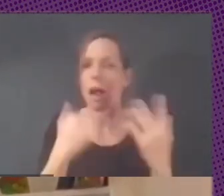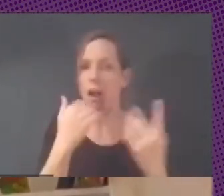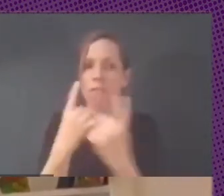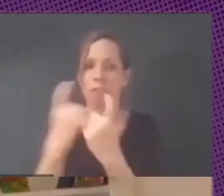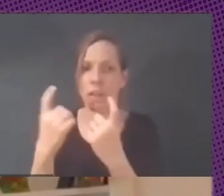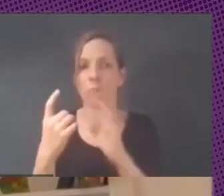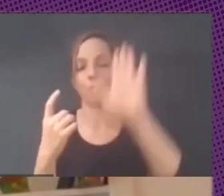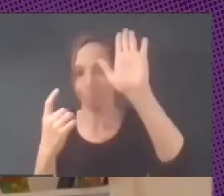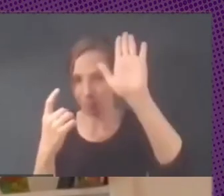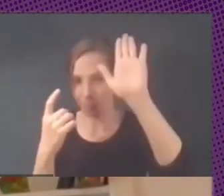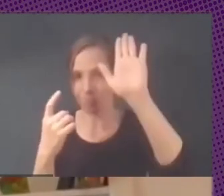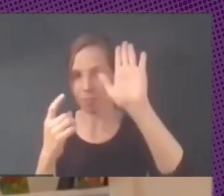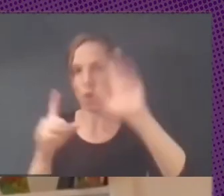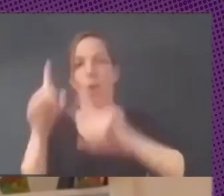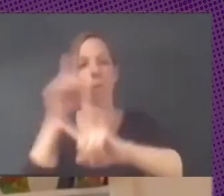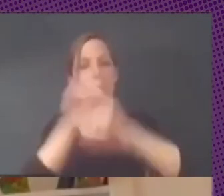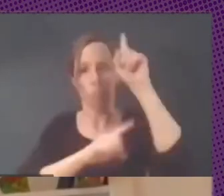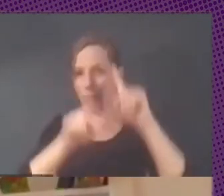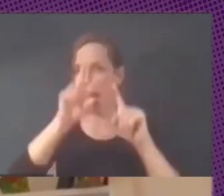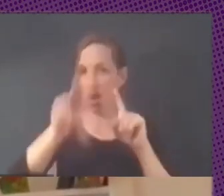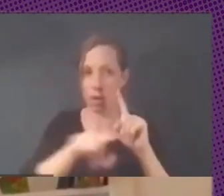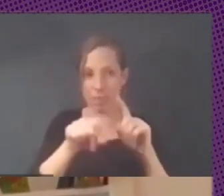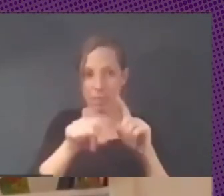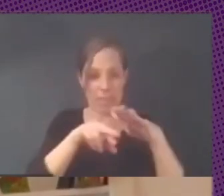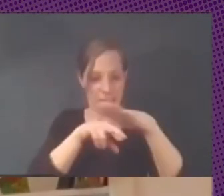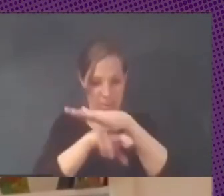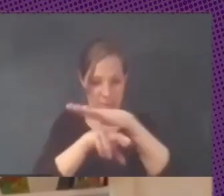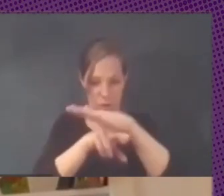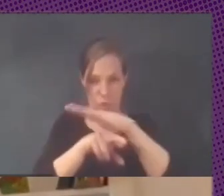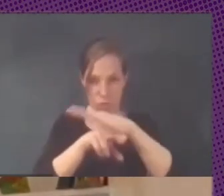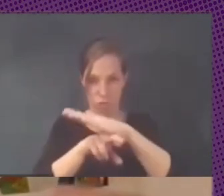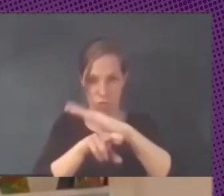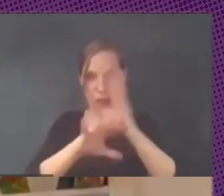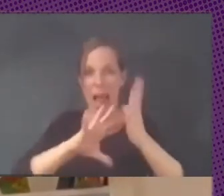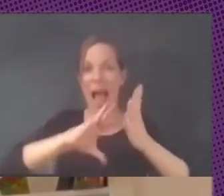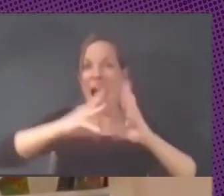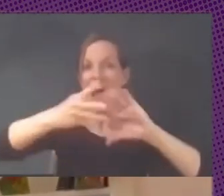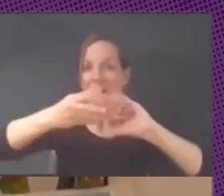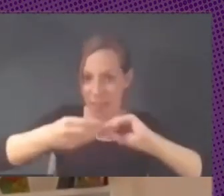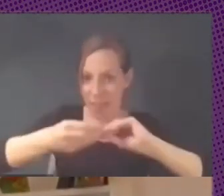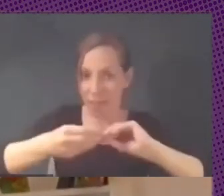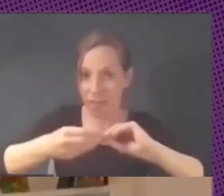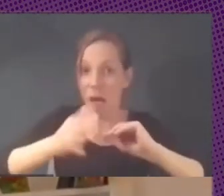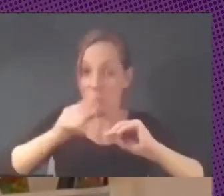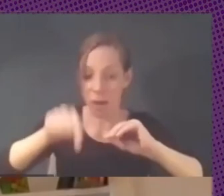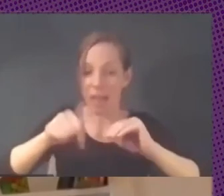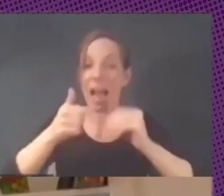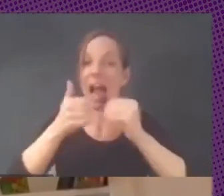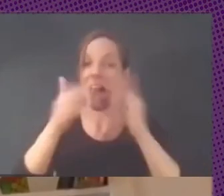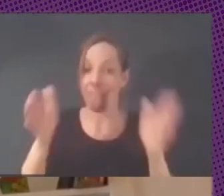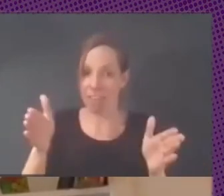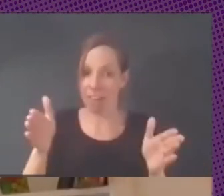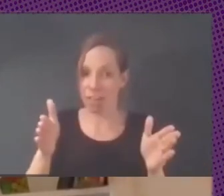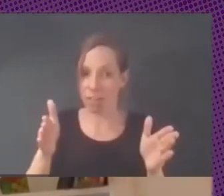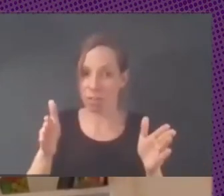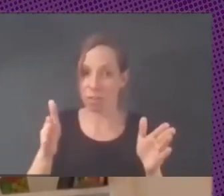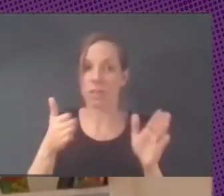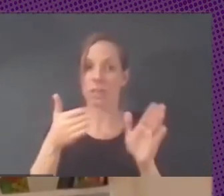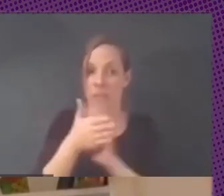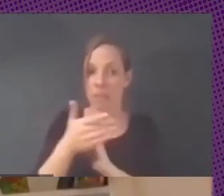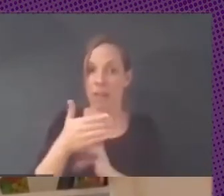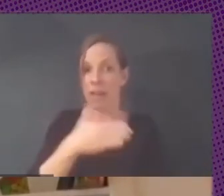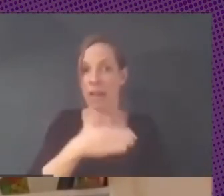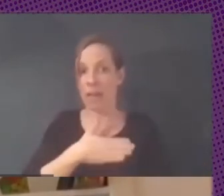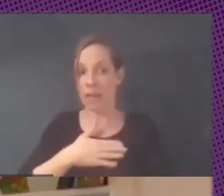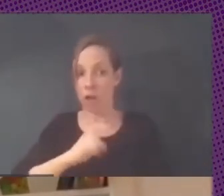problema el recurso se adapta se readecúa porque es abierto entonces bueno ese es un trabajo para ser visible al otro que de